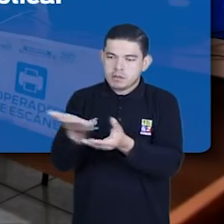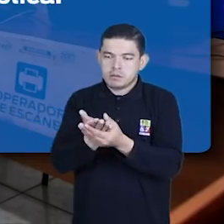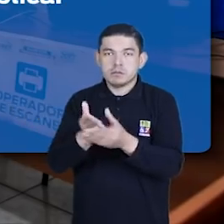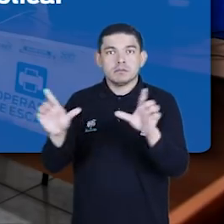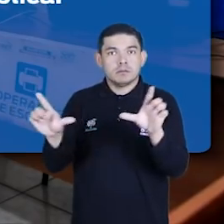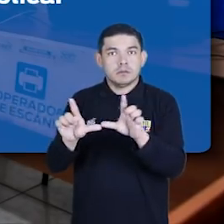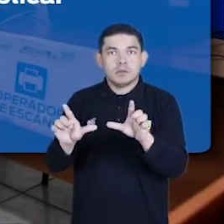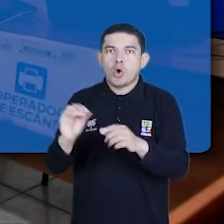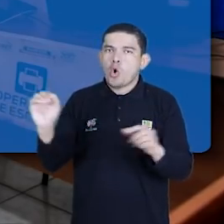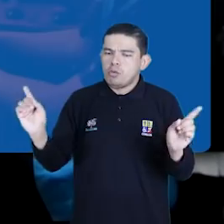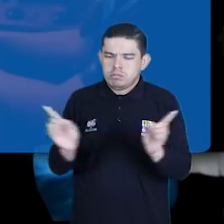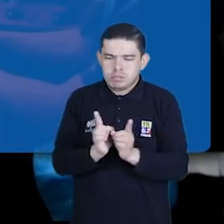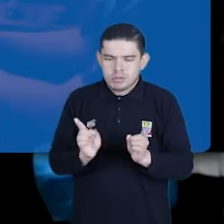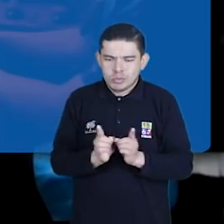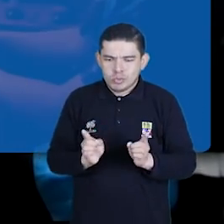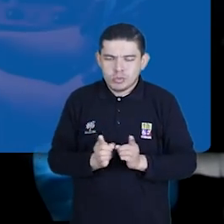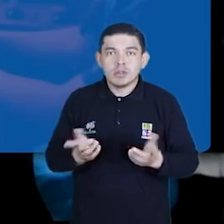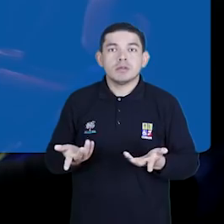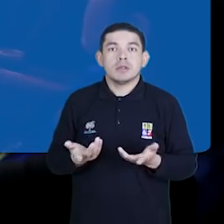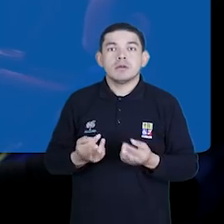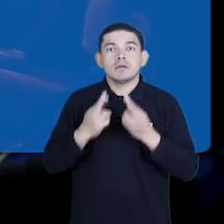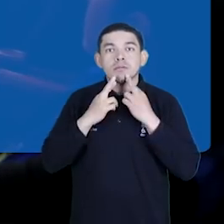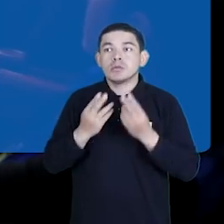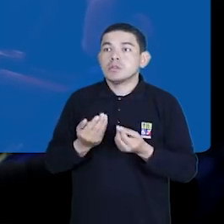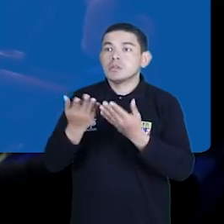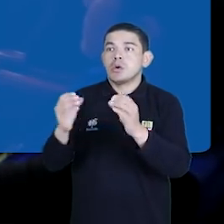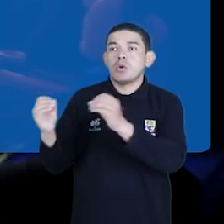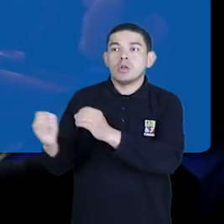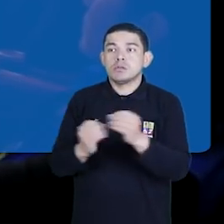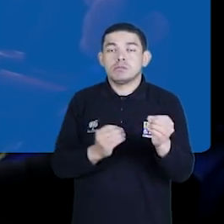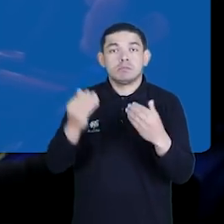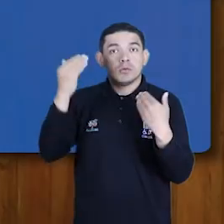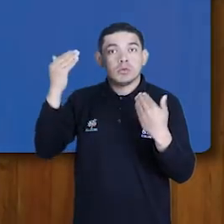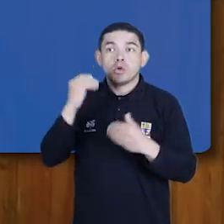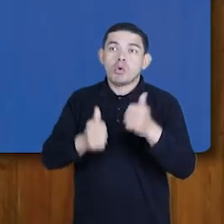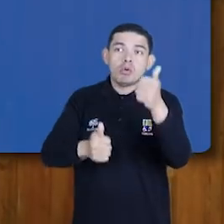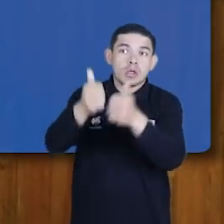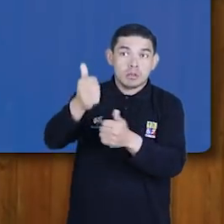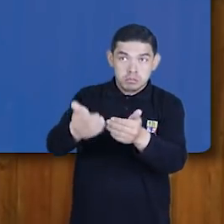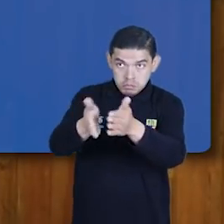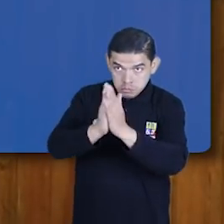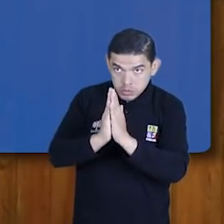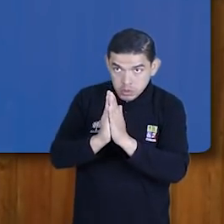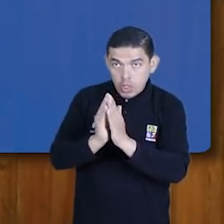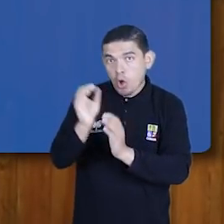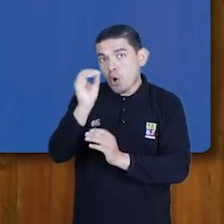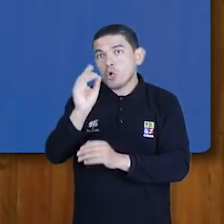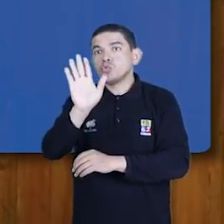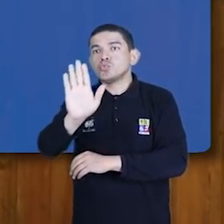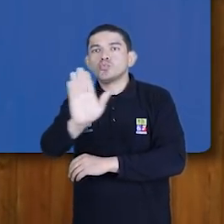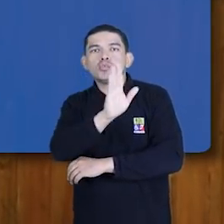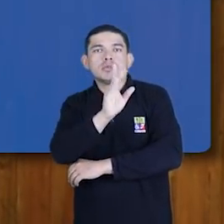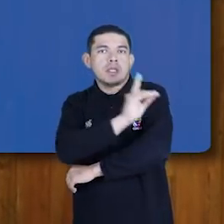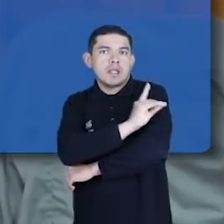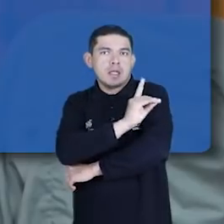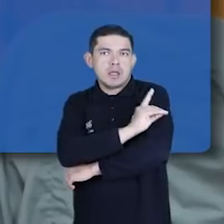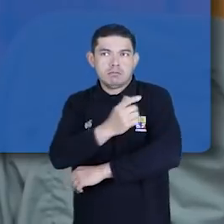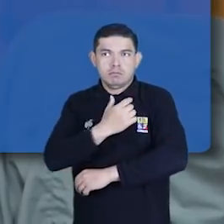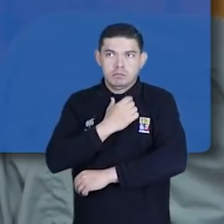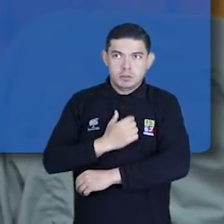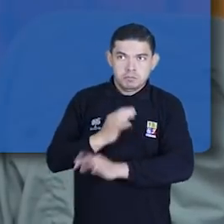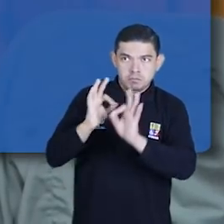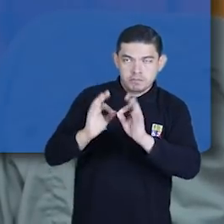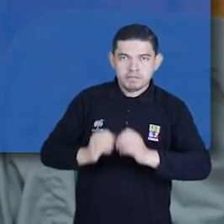fuerza pública, entregar copia del acta certificada o los resúmenes de resultados a las organizaciones políticas y a los